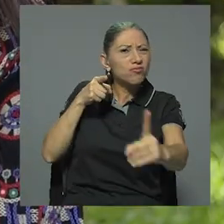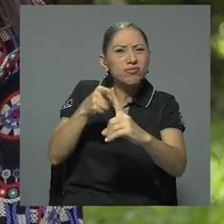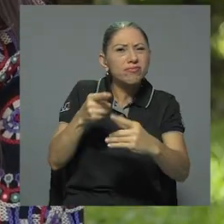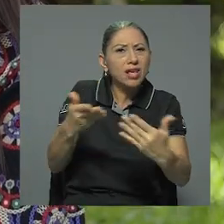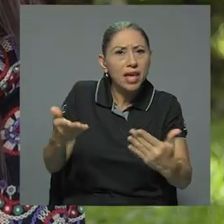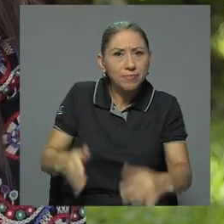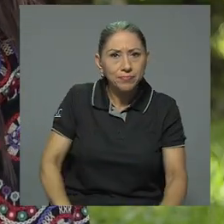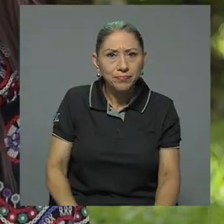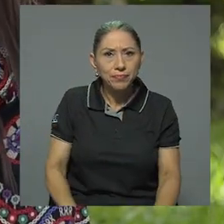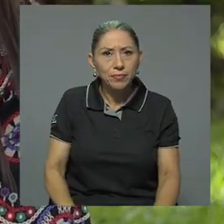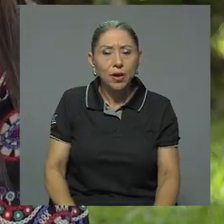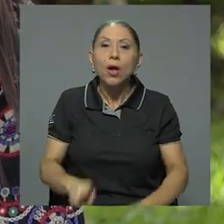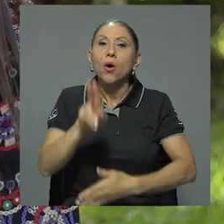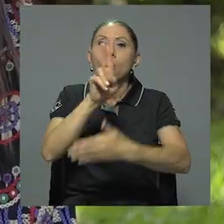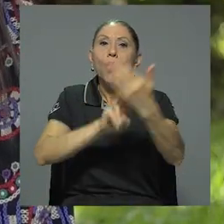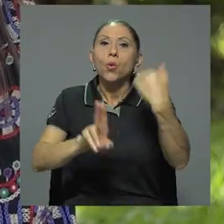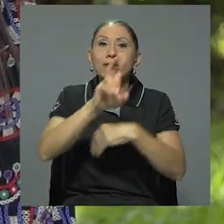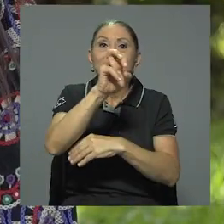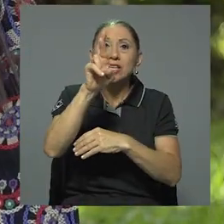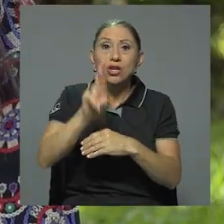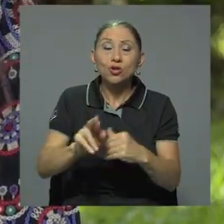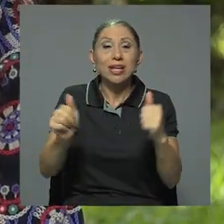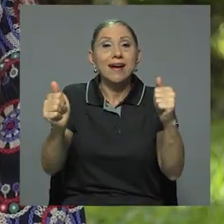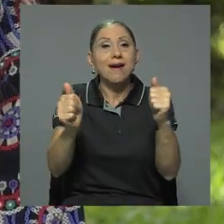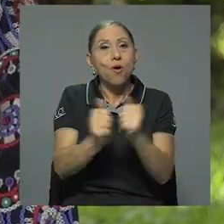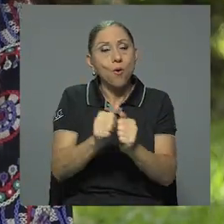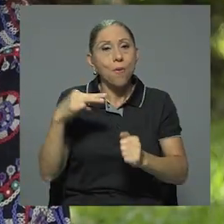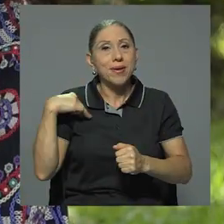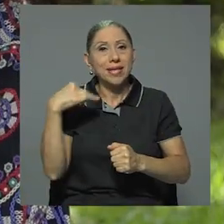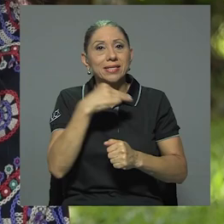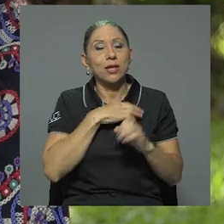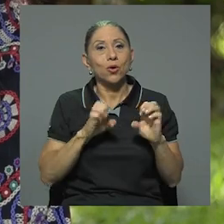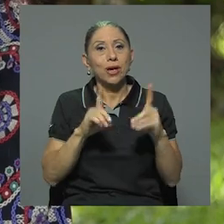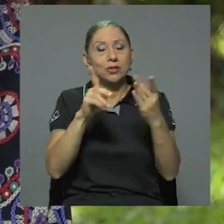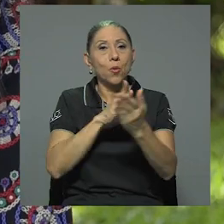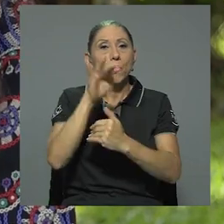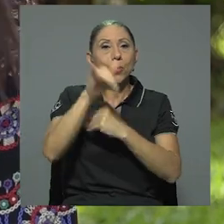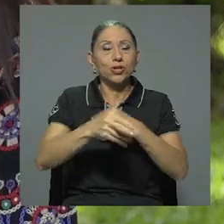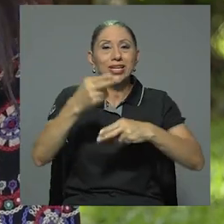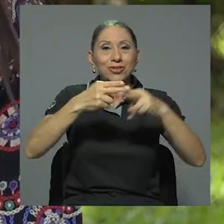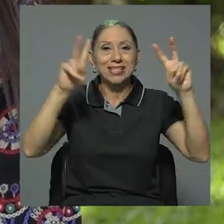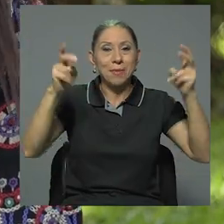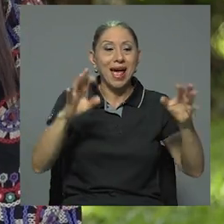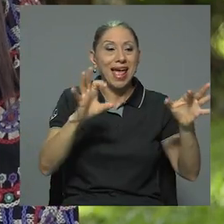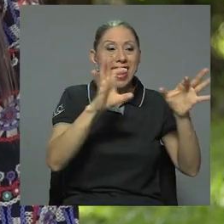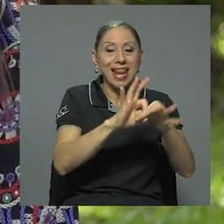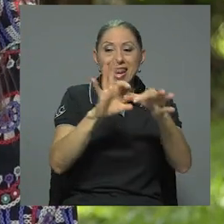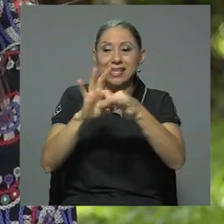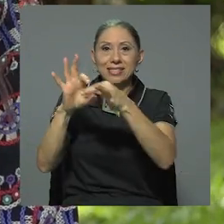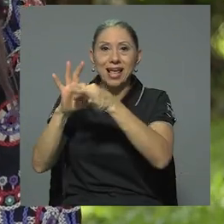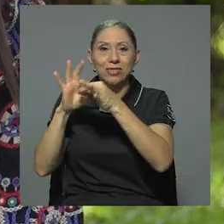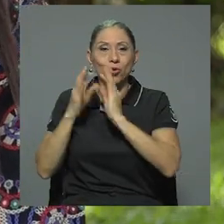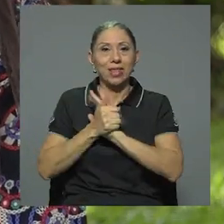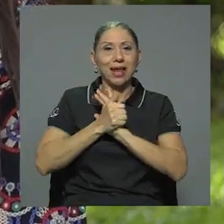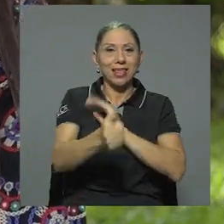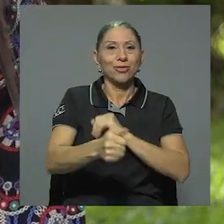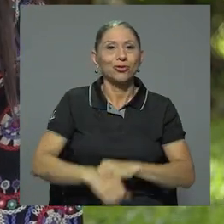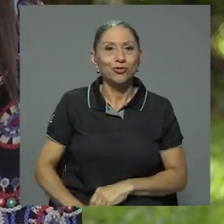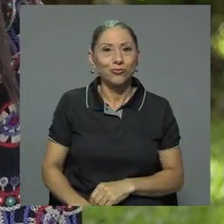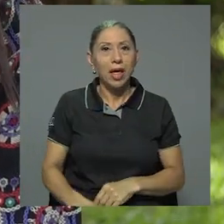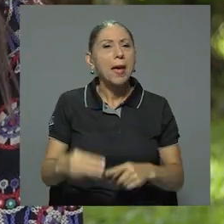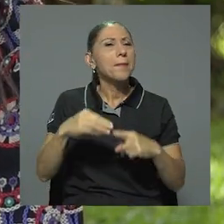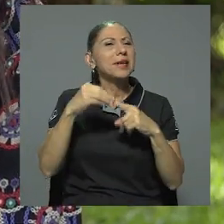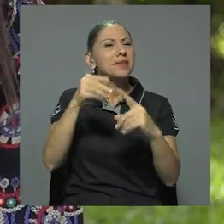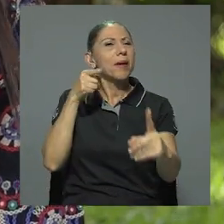Bueno, la Universidad de Costa Rica se unió al Ministerio de Educación a través del proyecto Enlazando Talentos, donde básicamente el propósito